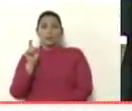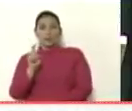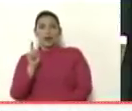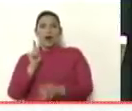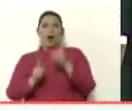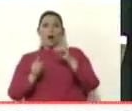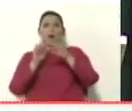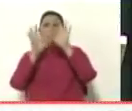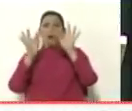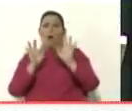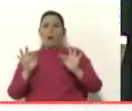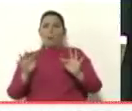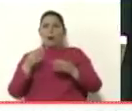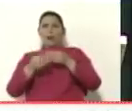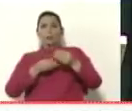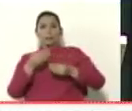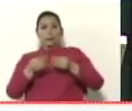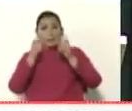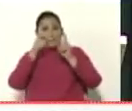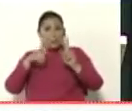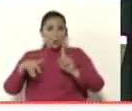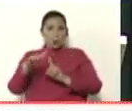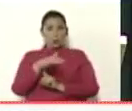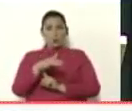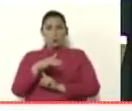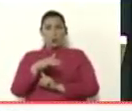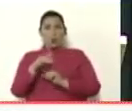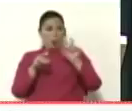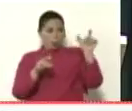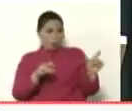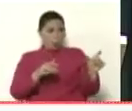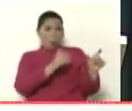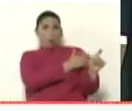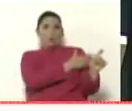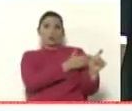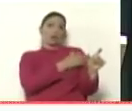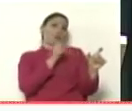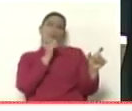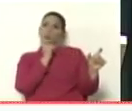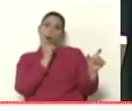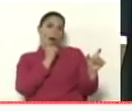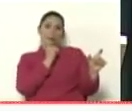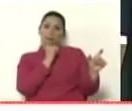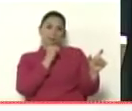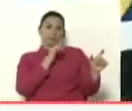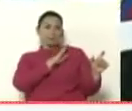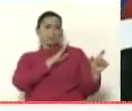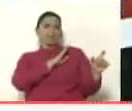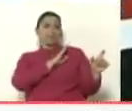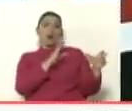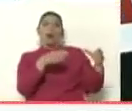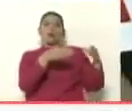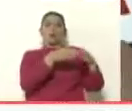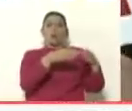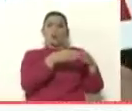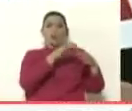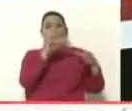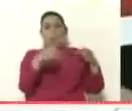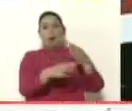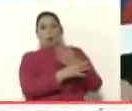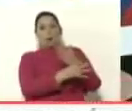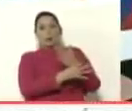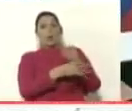modo hacer público que Olivares ya no pertenecía al círculo íntimo del señor Juan Guaidó, y lo sustituyen